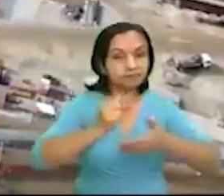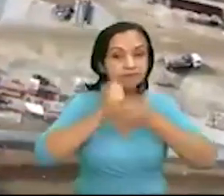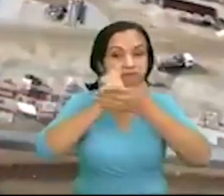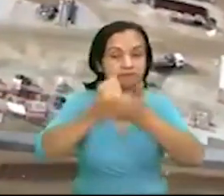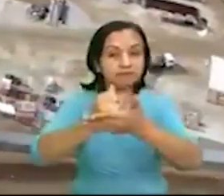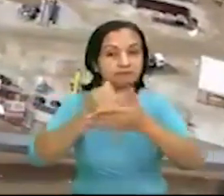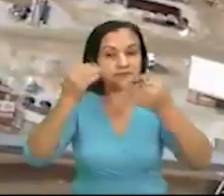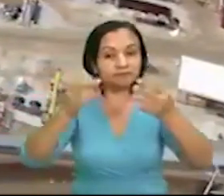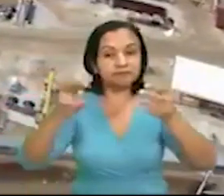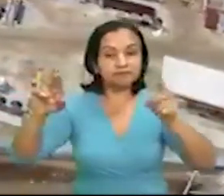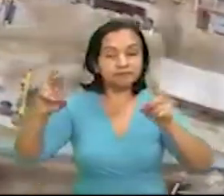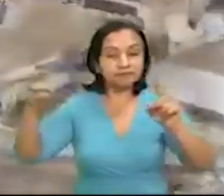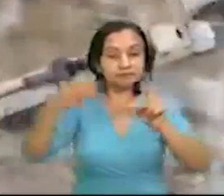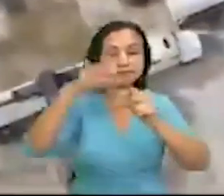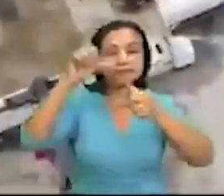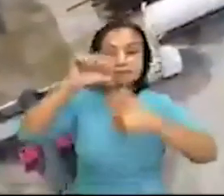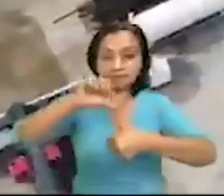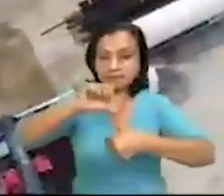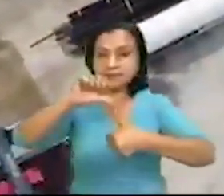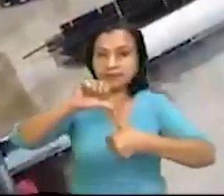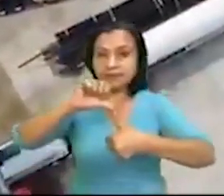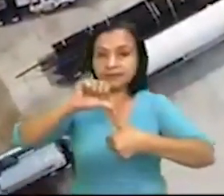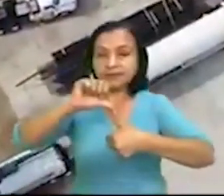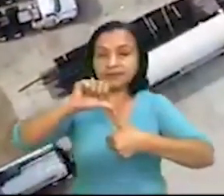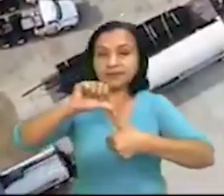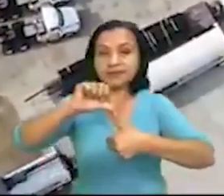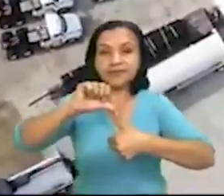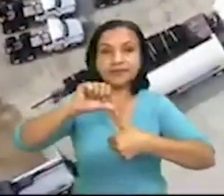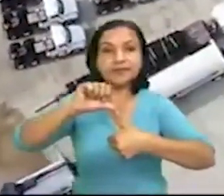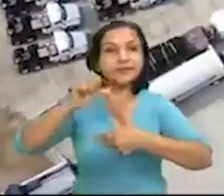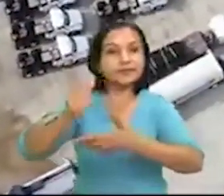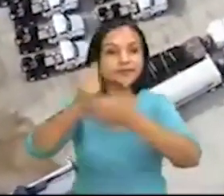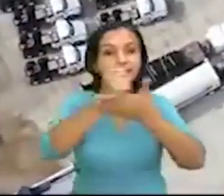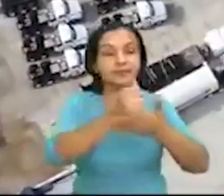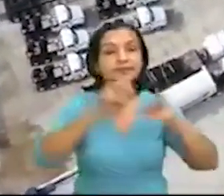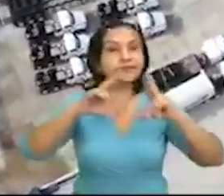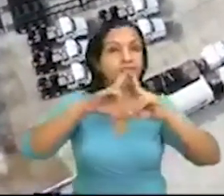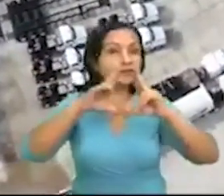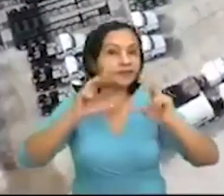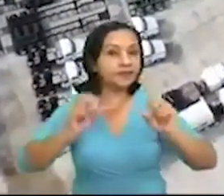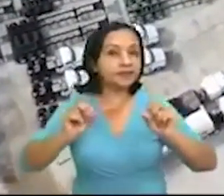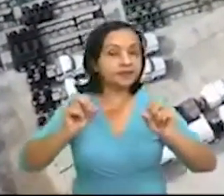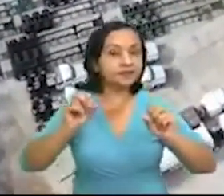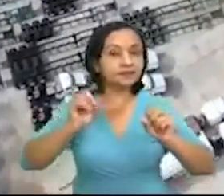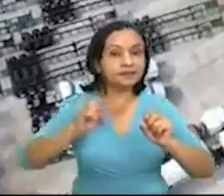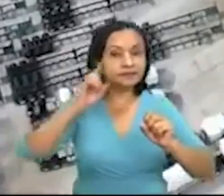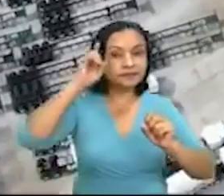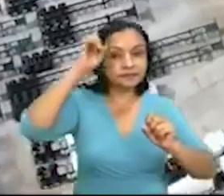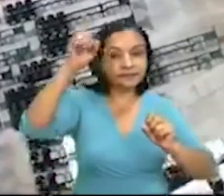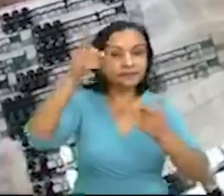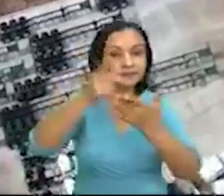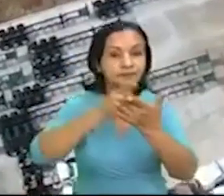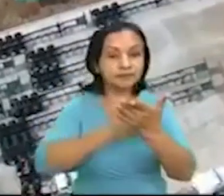% de cobertura eléctrica a nivel de toda la nación. Mansell expuso los avances de proyectos en ejecución